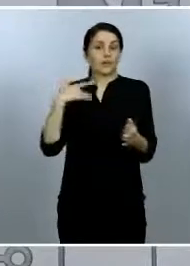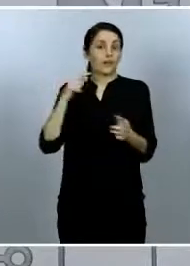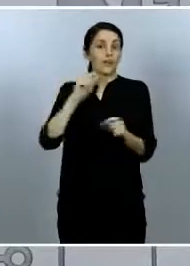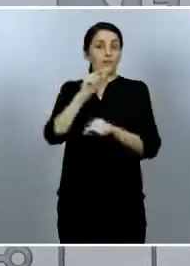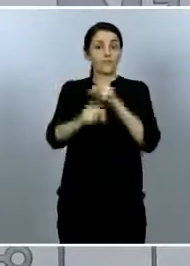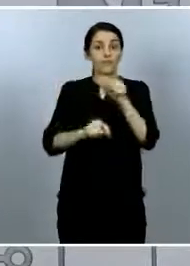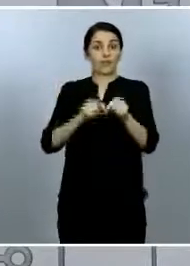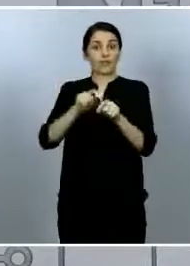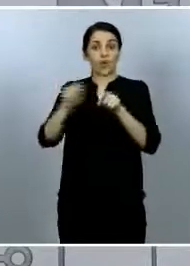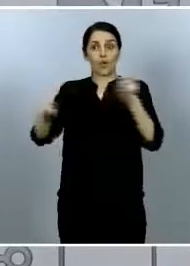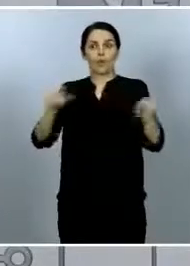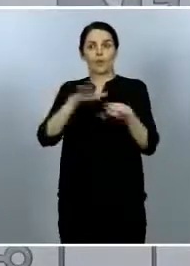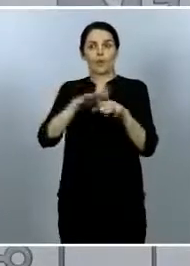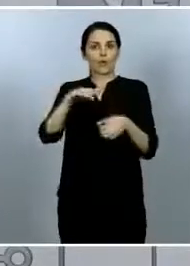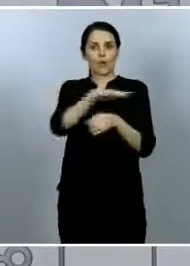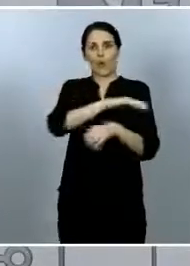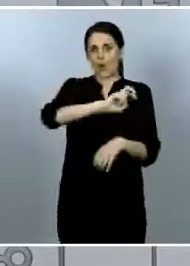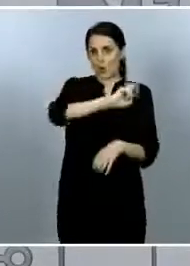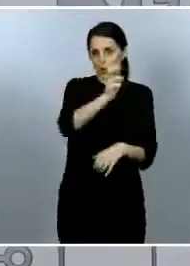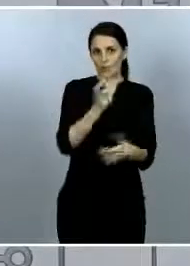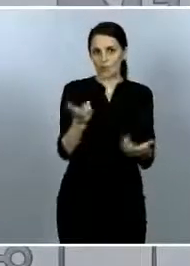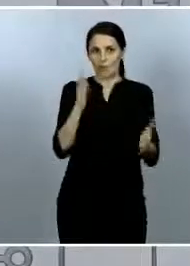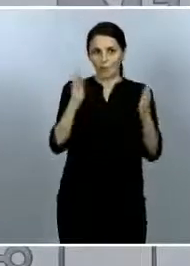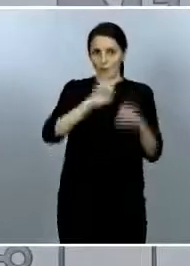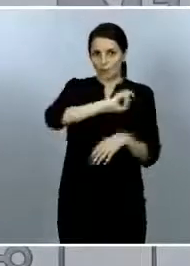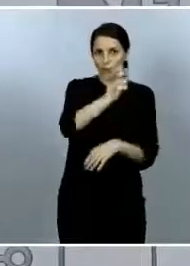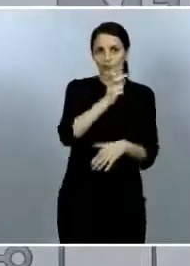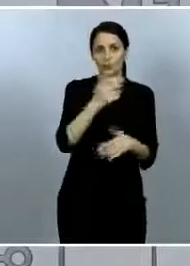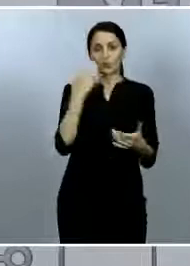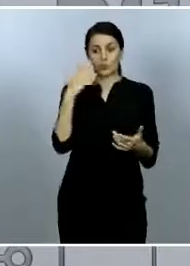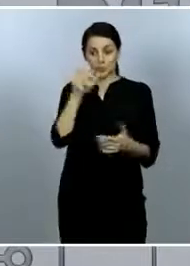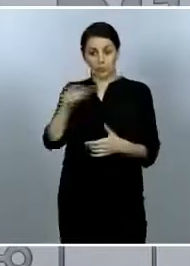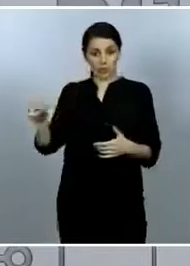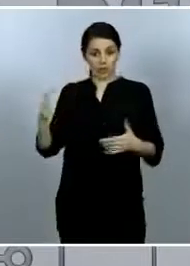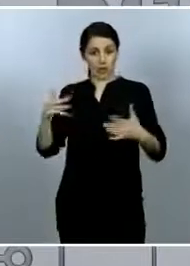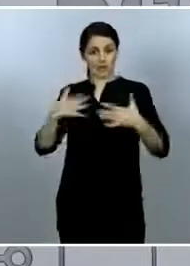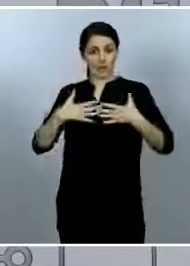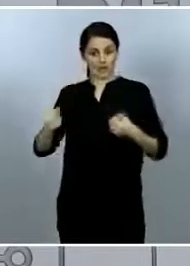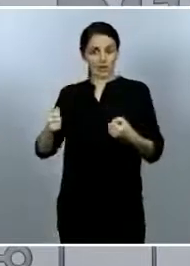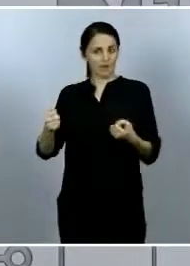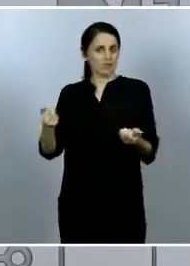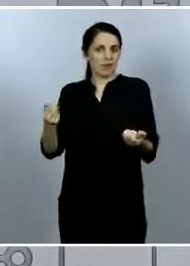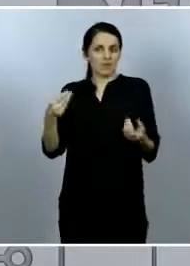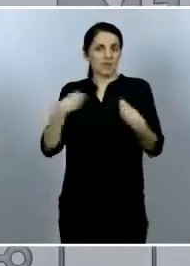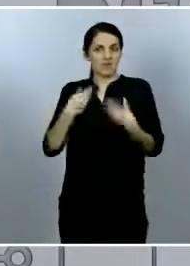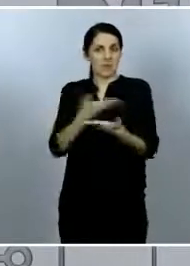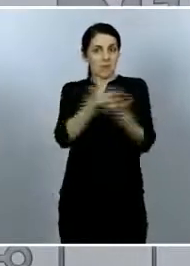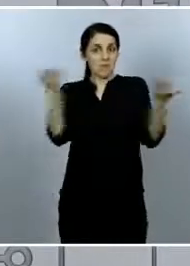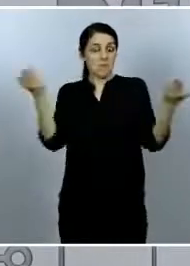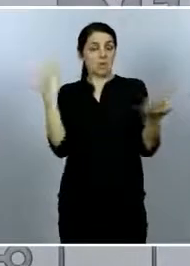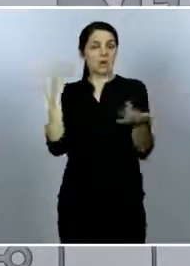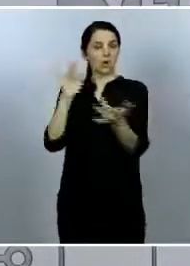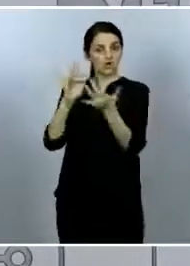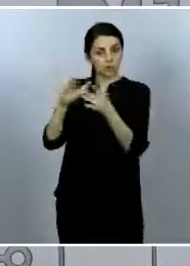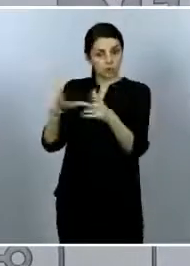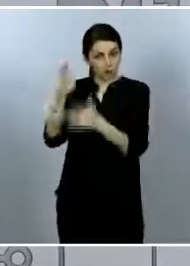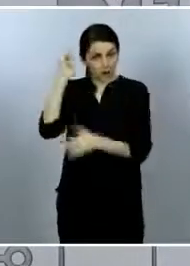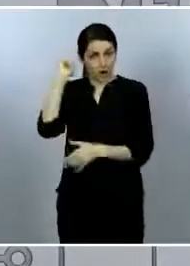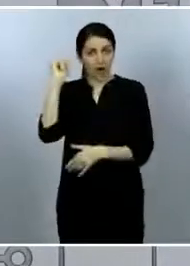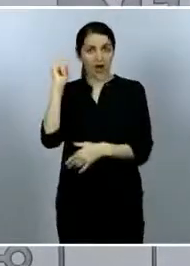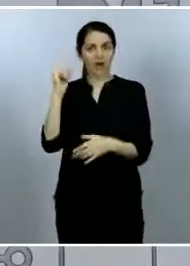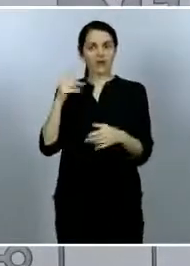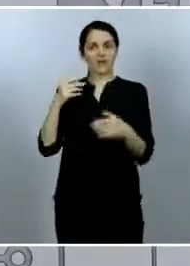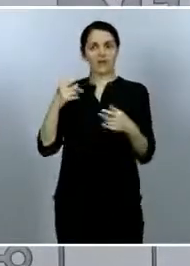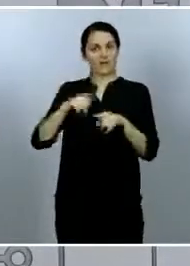como les acabo de comentar, los profesionales sanitarios son personas como cualquier otra, tienen una vida social, tienen una familia, tienen un lugar de trabajo y